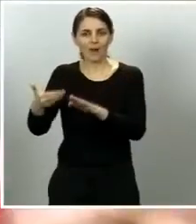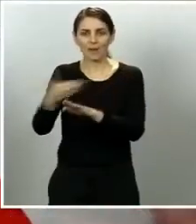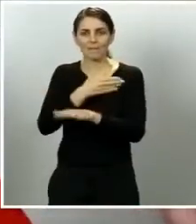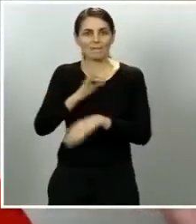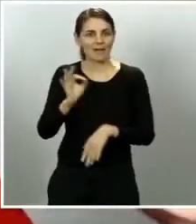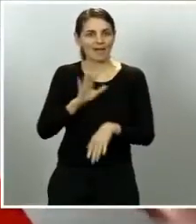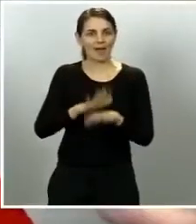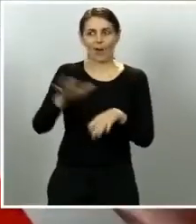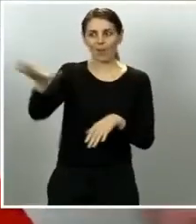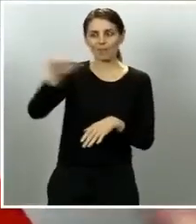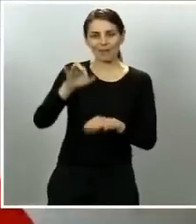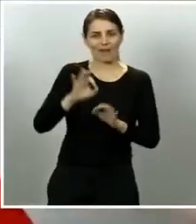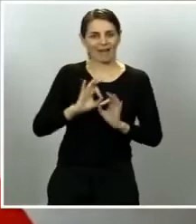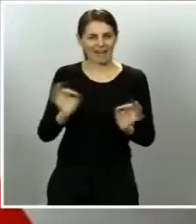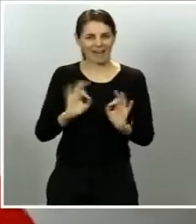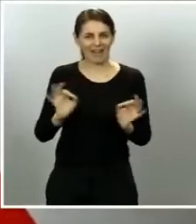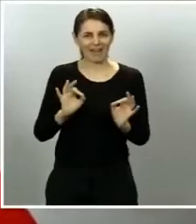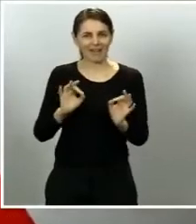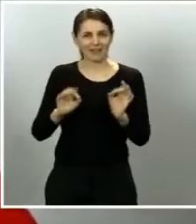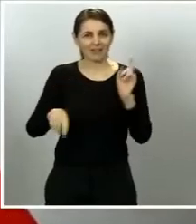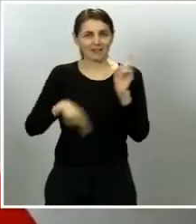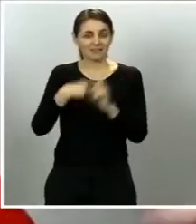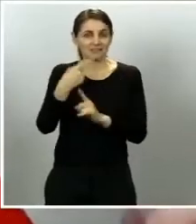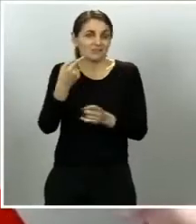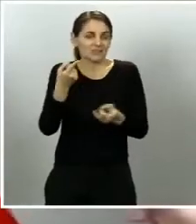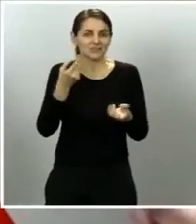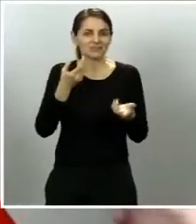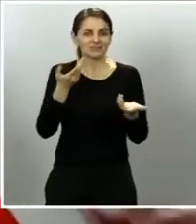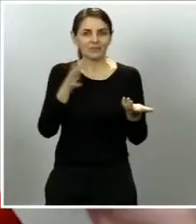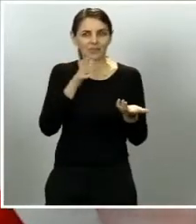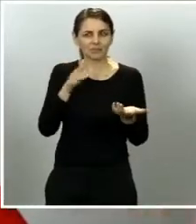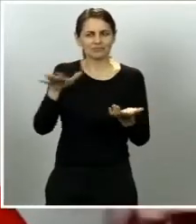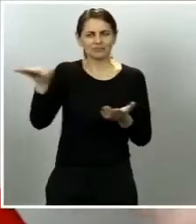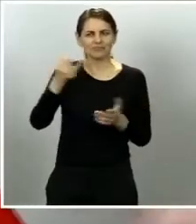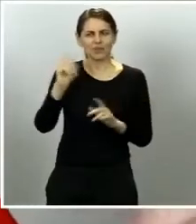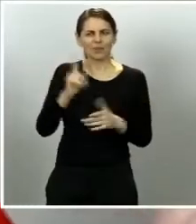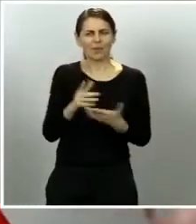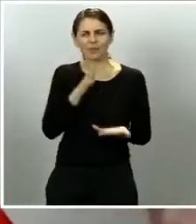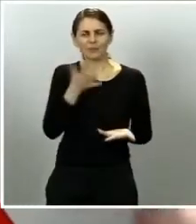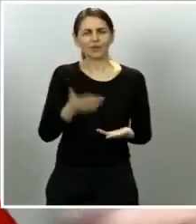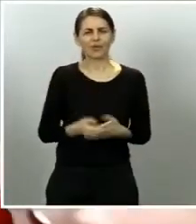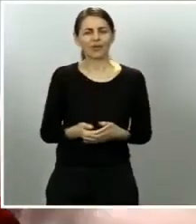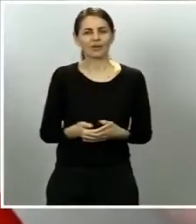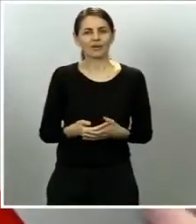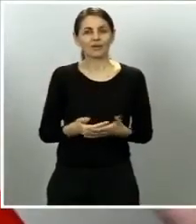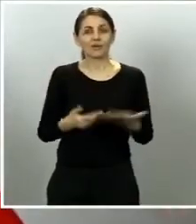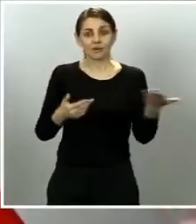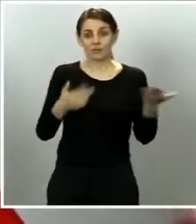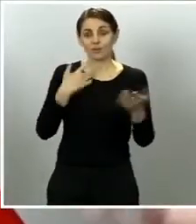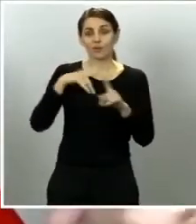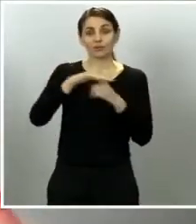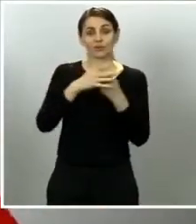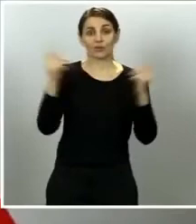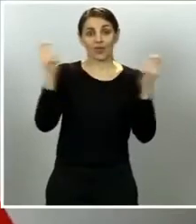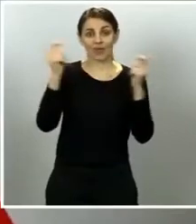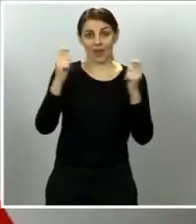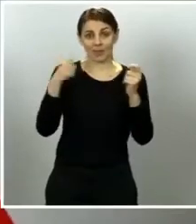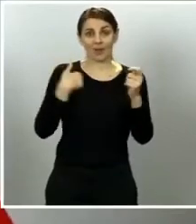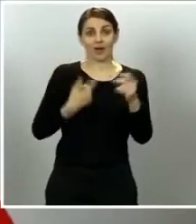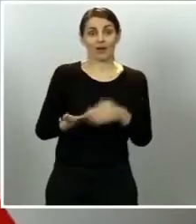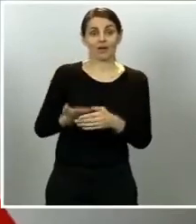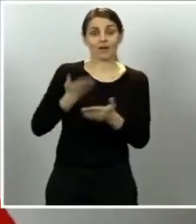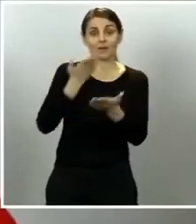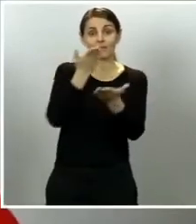por este asunto por qué no se tienen en cuenta más a la oposición y si temen que en la siguiente prórroga la del estado de alarma solamente cuenten con los